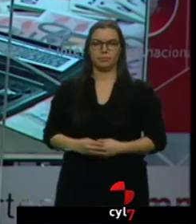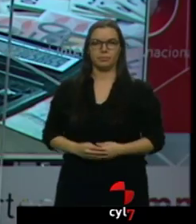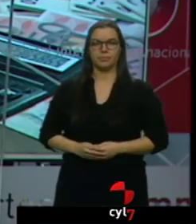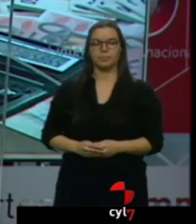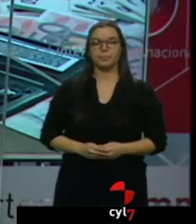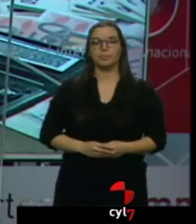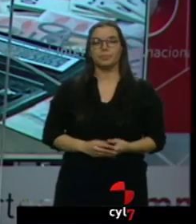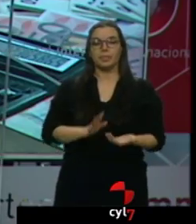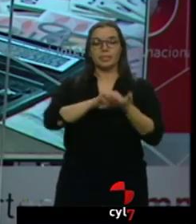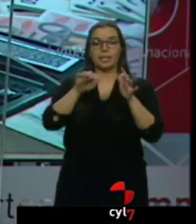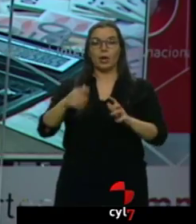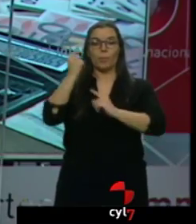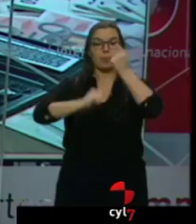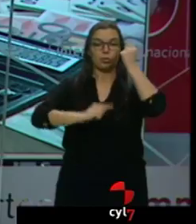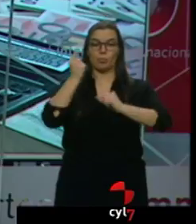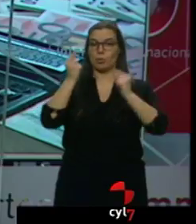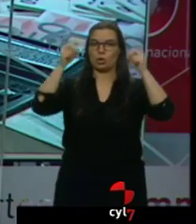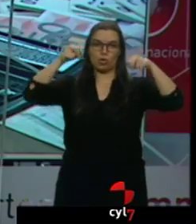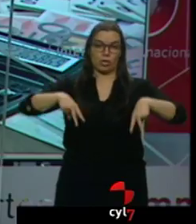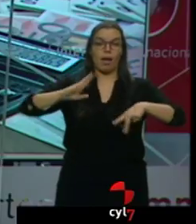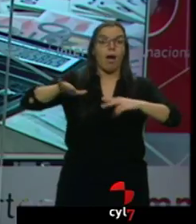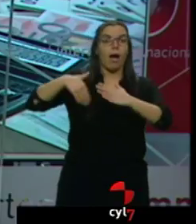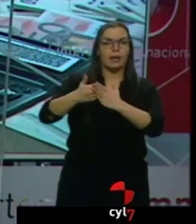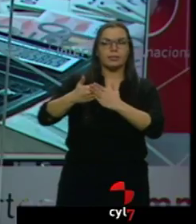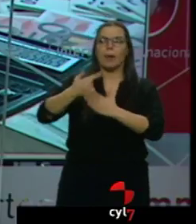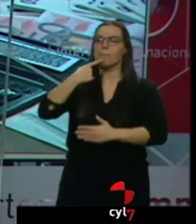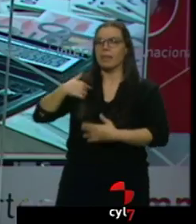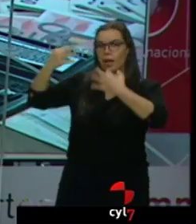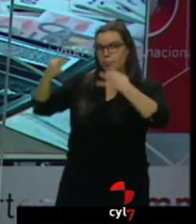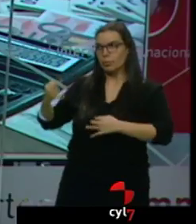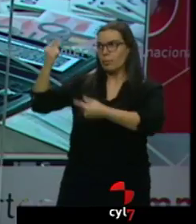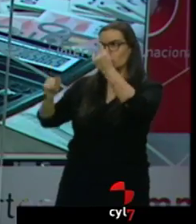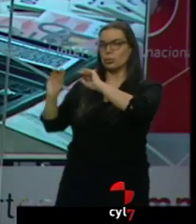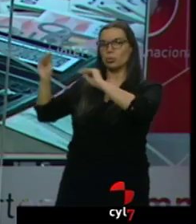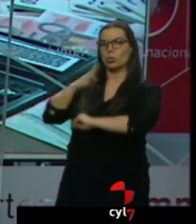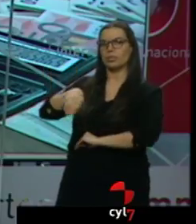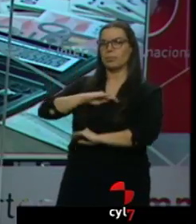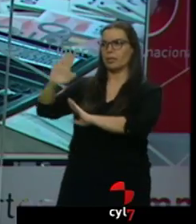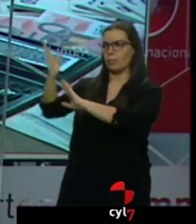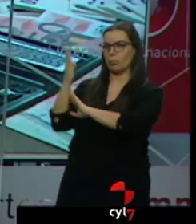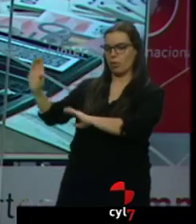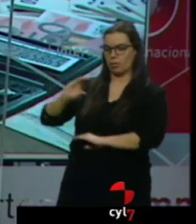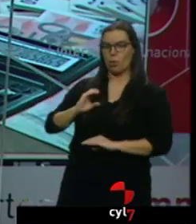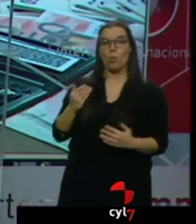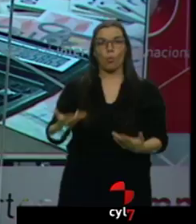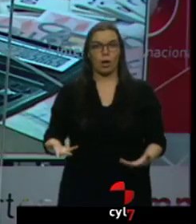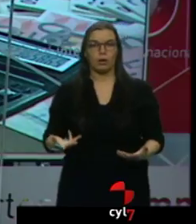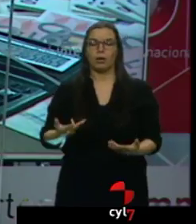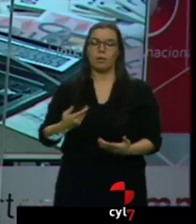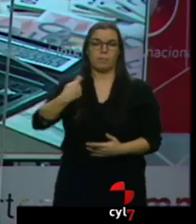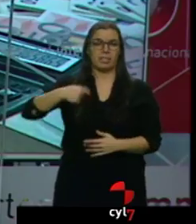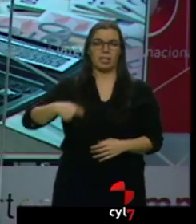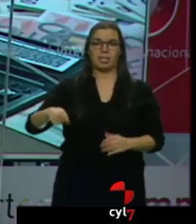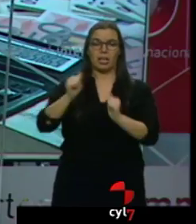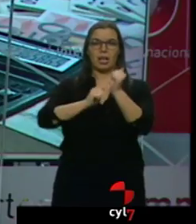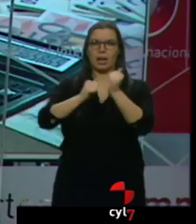Castilla y León no aprobará sus cuentas mientras no sepa lo que va a recibir del Estado. El presidente de la Junta ha sido meridiano y cierra cualquier posibilidad de que